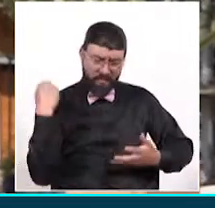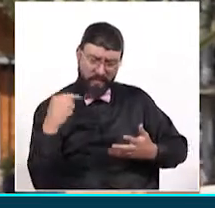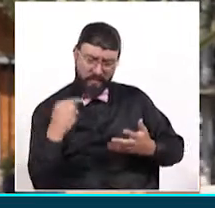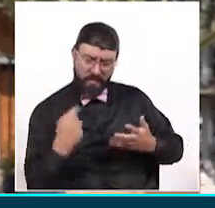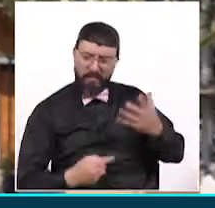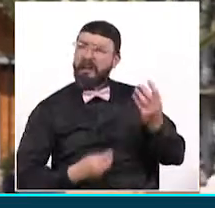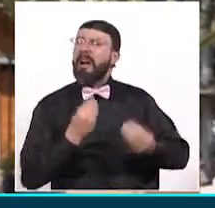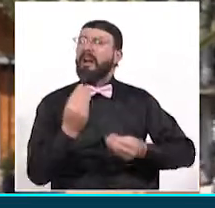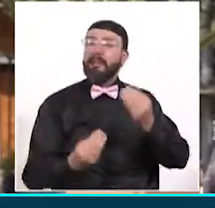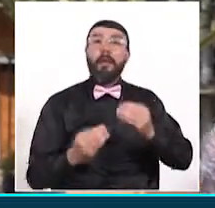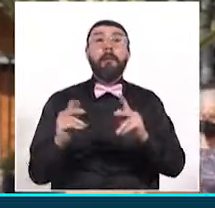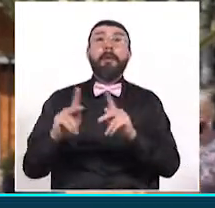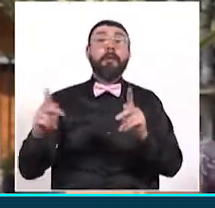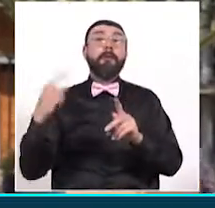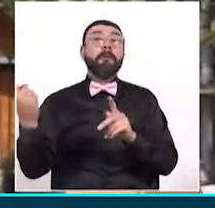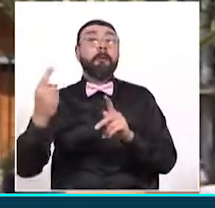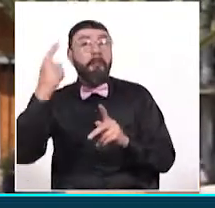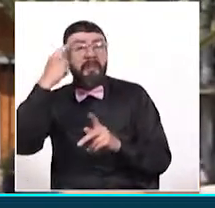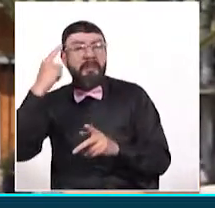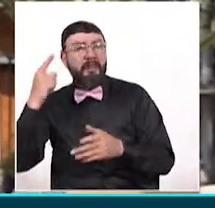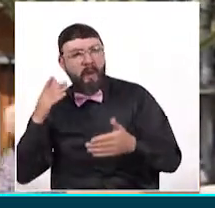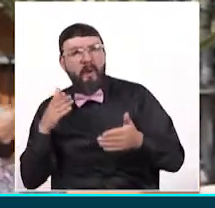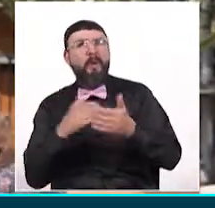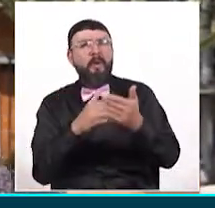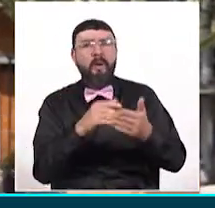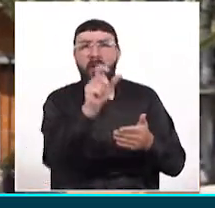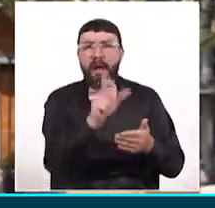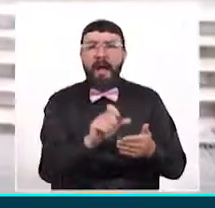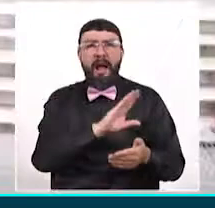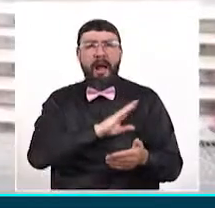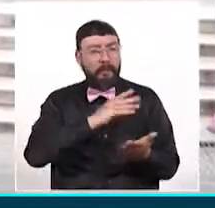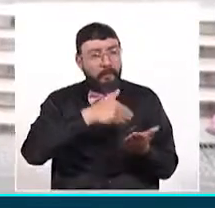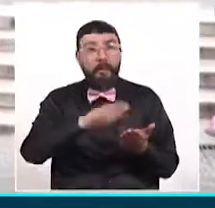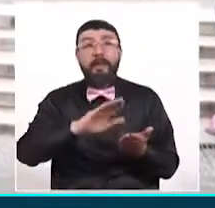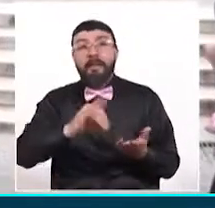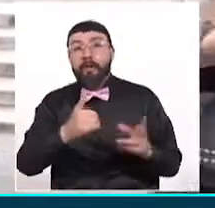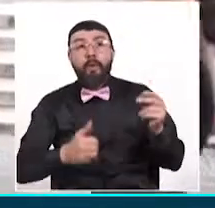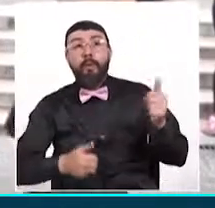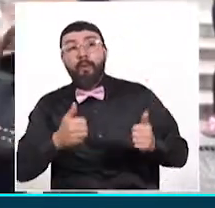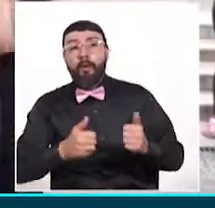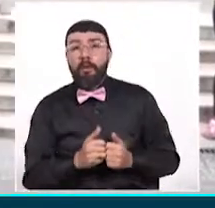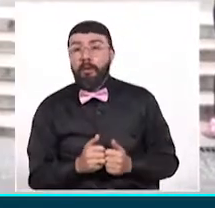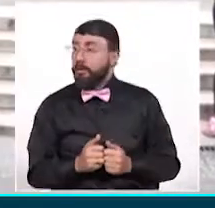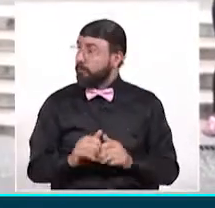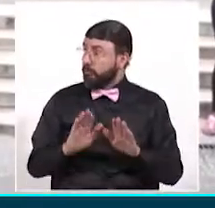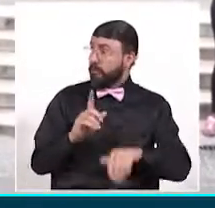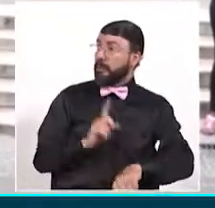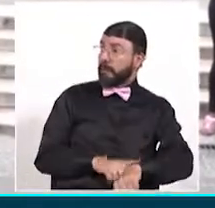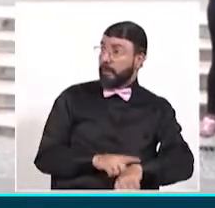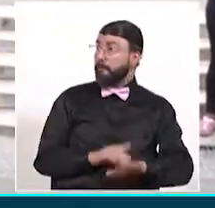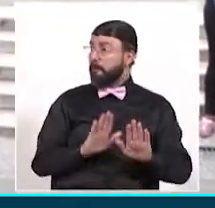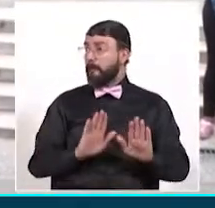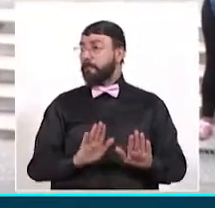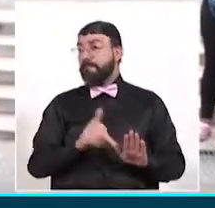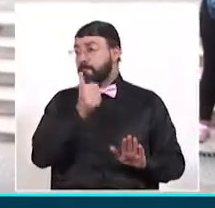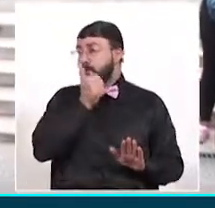Armenia? ¿Sí o no a la revocatoria del mandato de José Manuel Ríos Morales? Hay que darle tiempo al tiempo y dejar que la gente trabaje,